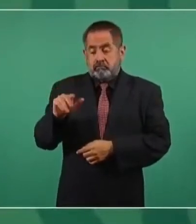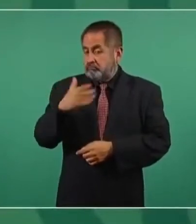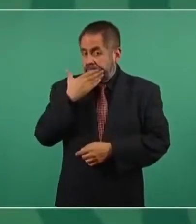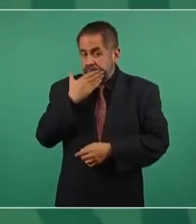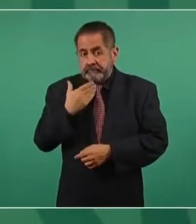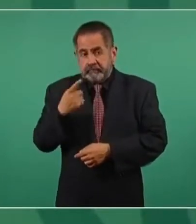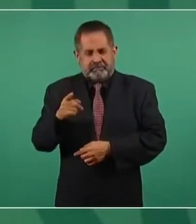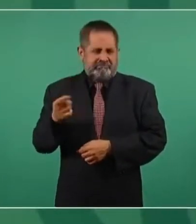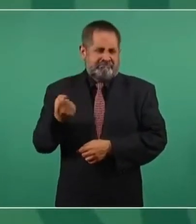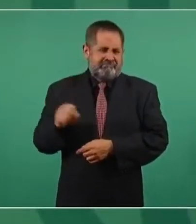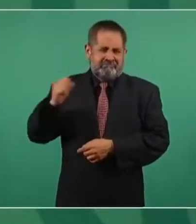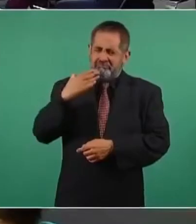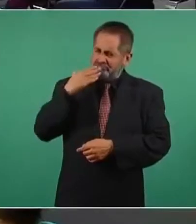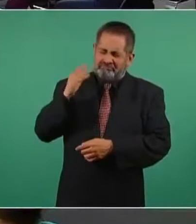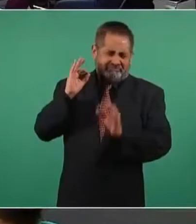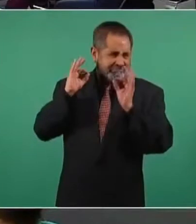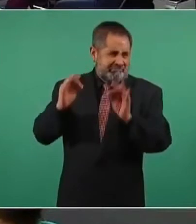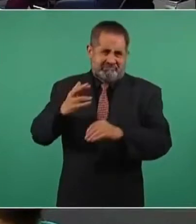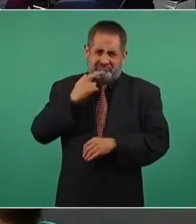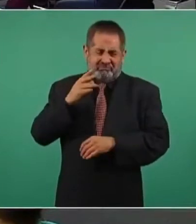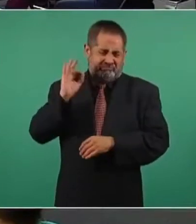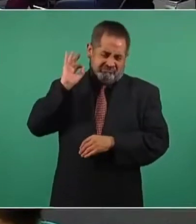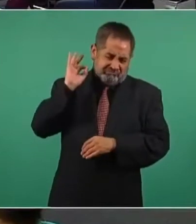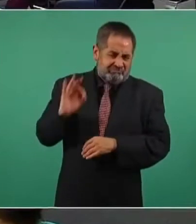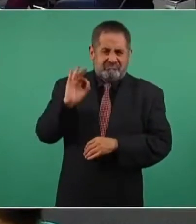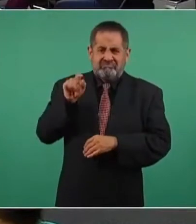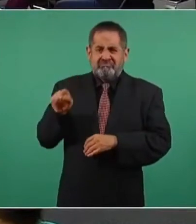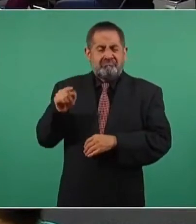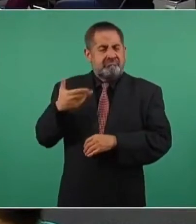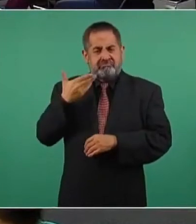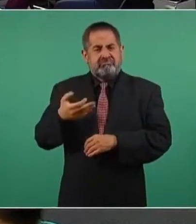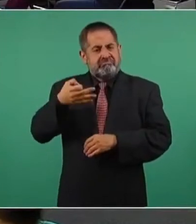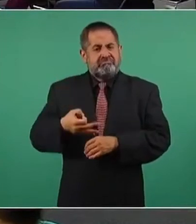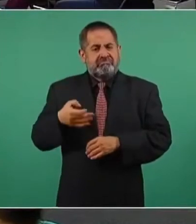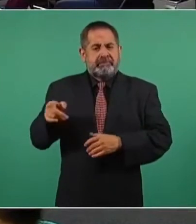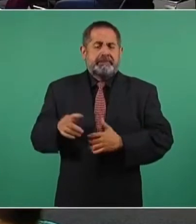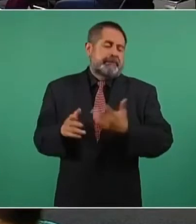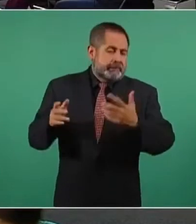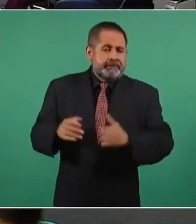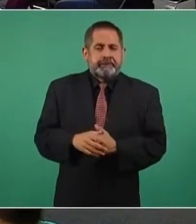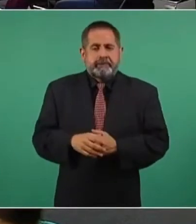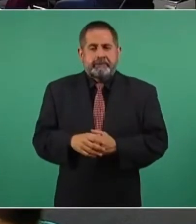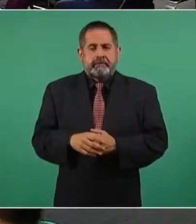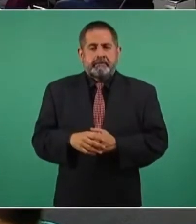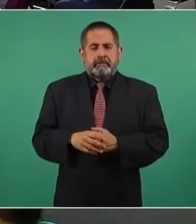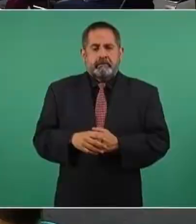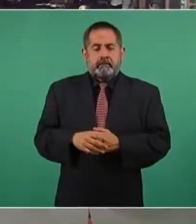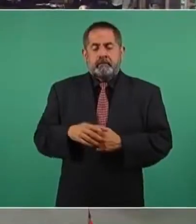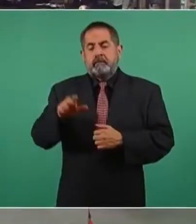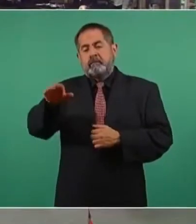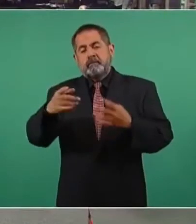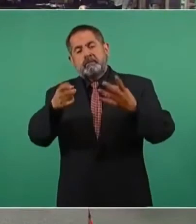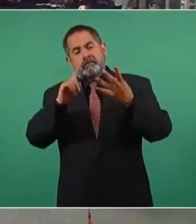de primera de primera de primera pero de bueno continúo con los